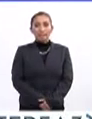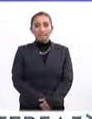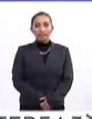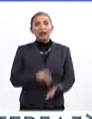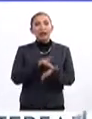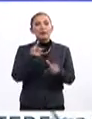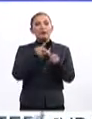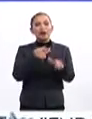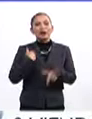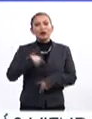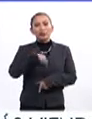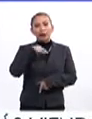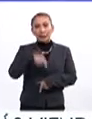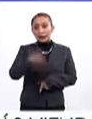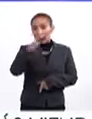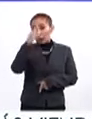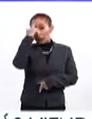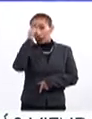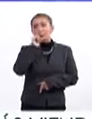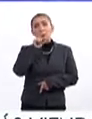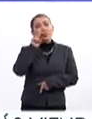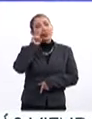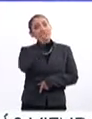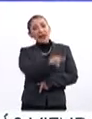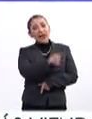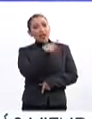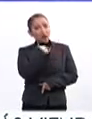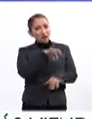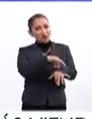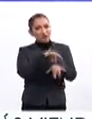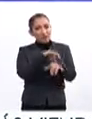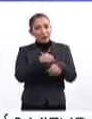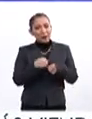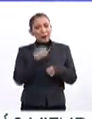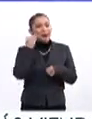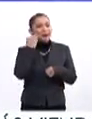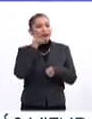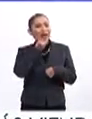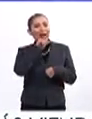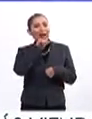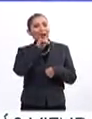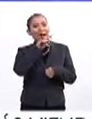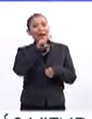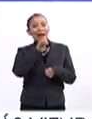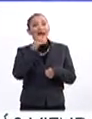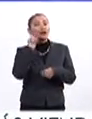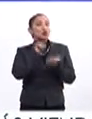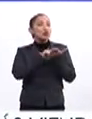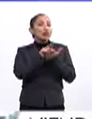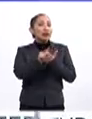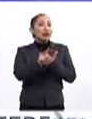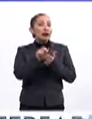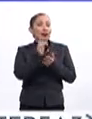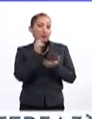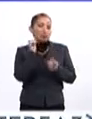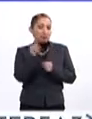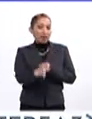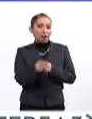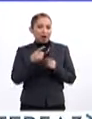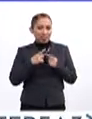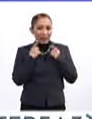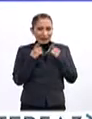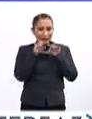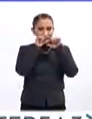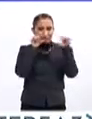Gracias por continuar con nosotros, les recuerdo que también nos pueden seguir completamente en vivo en Facebook Live y en Twitter, precisamente por la